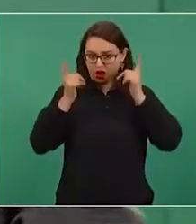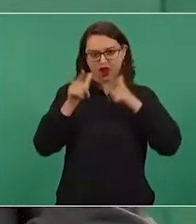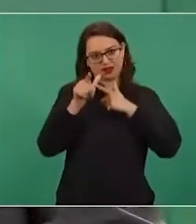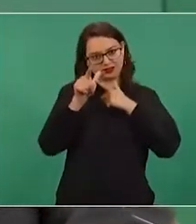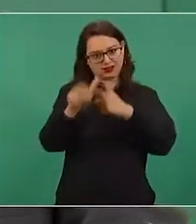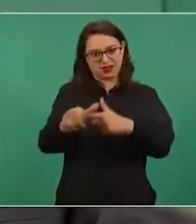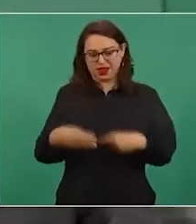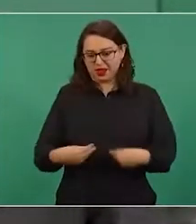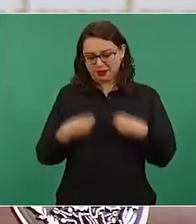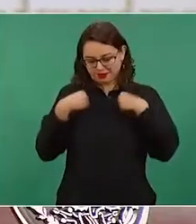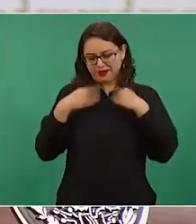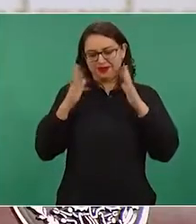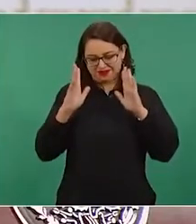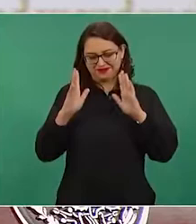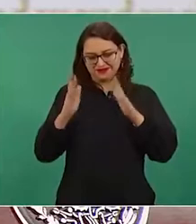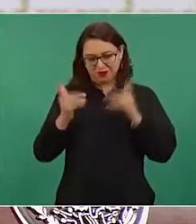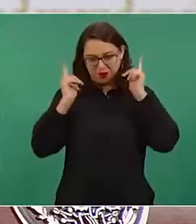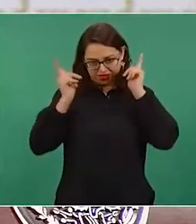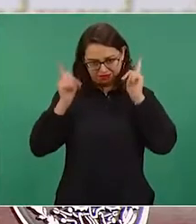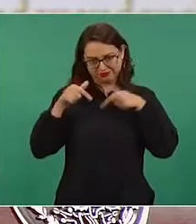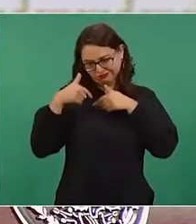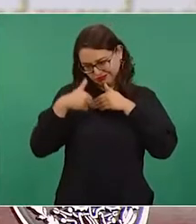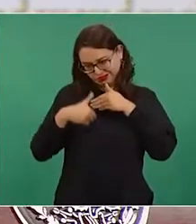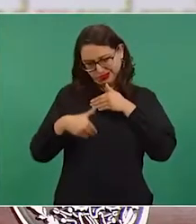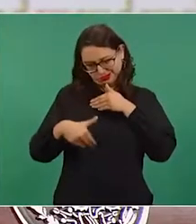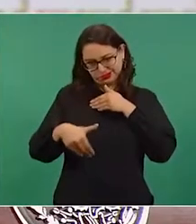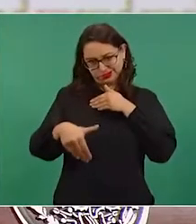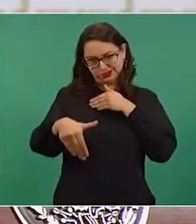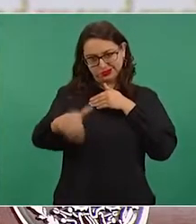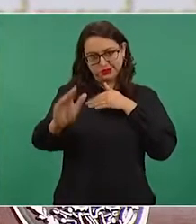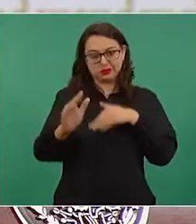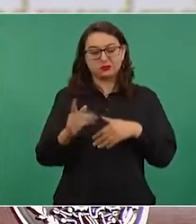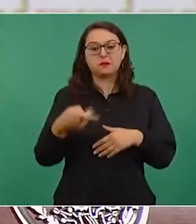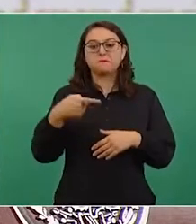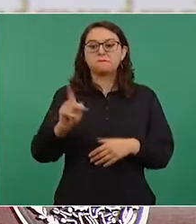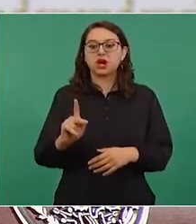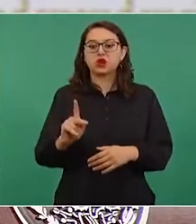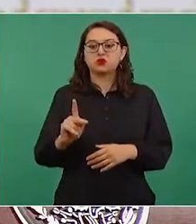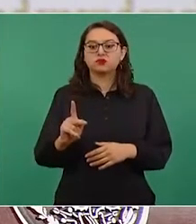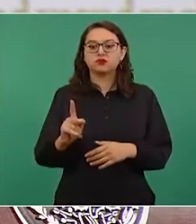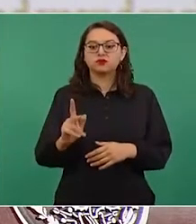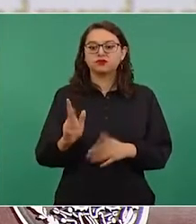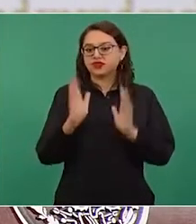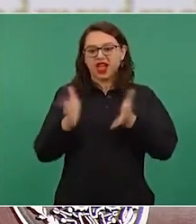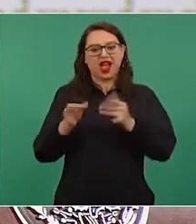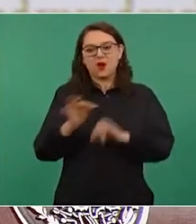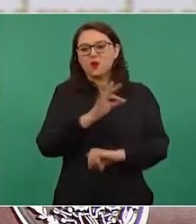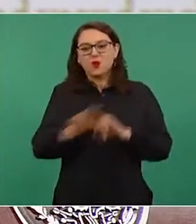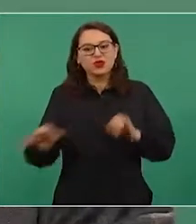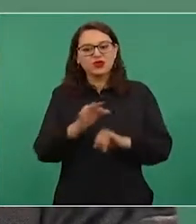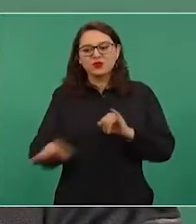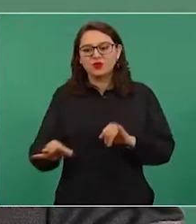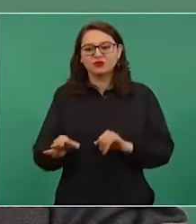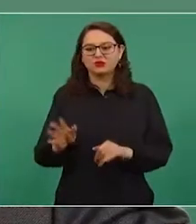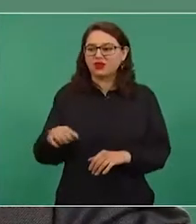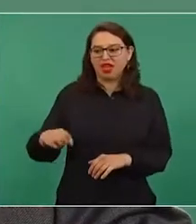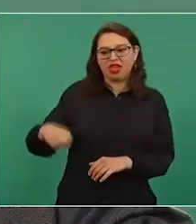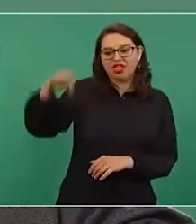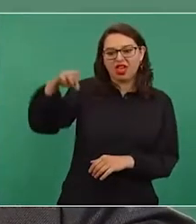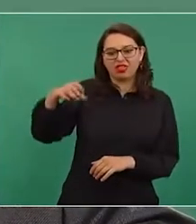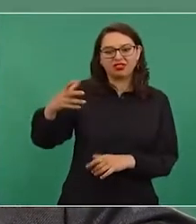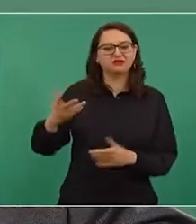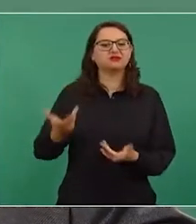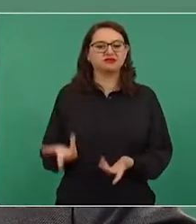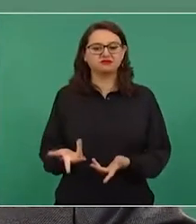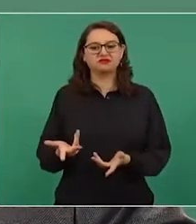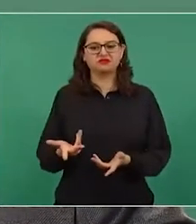con dignidad. Eso es muy importante. Entonces,